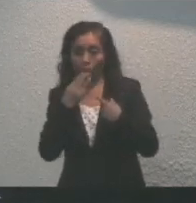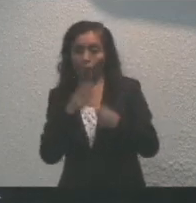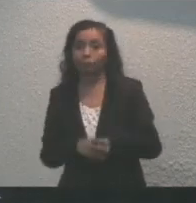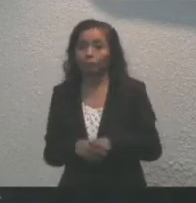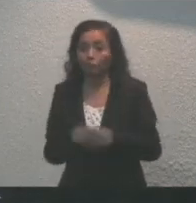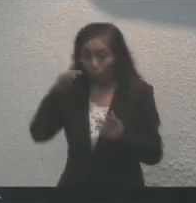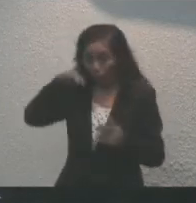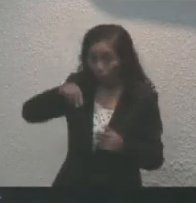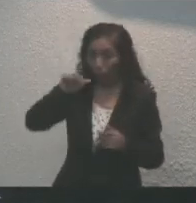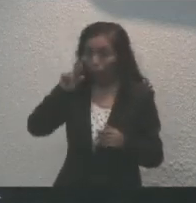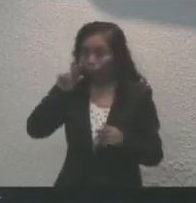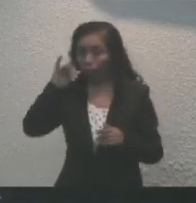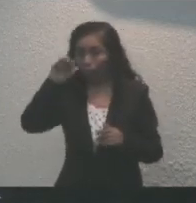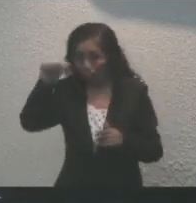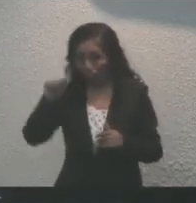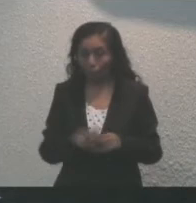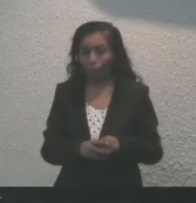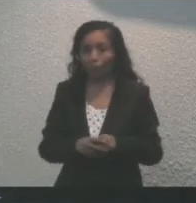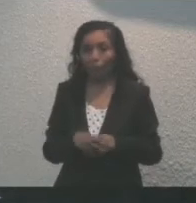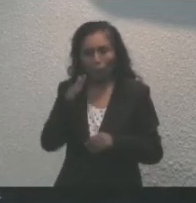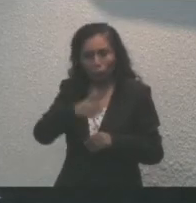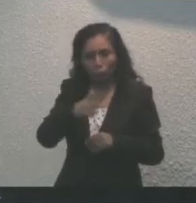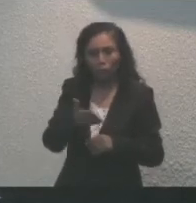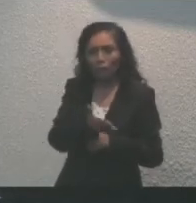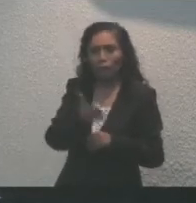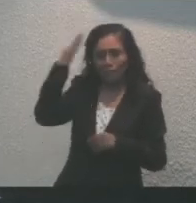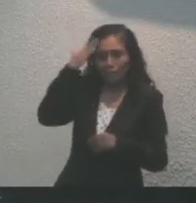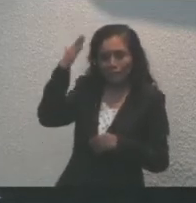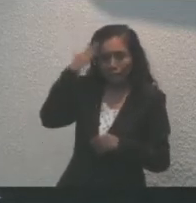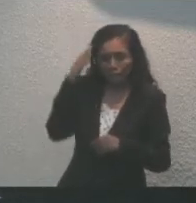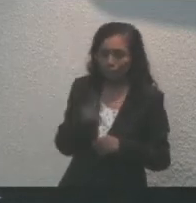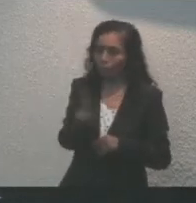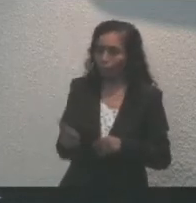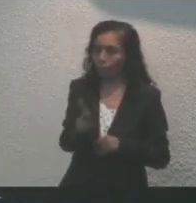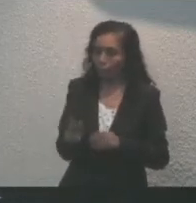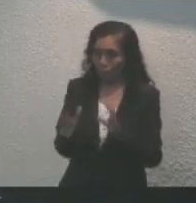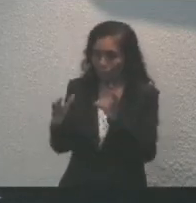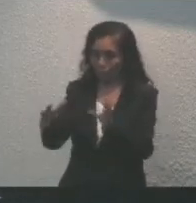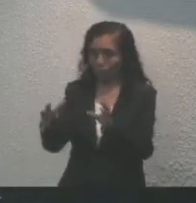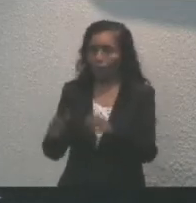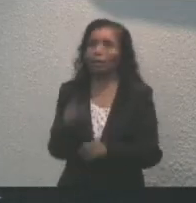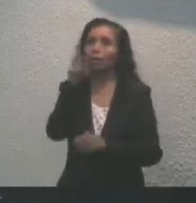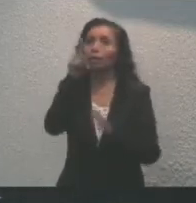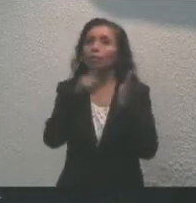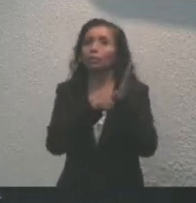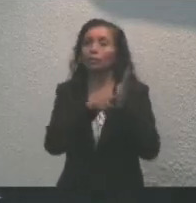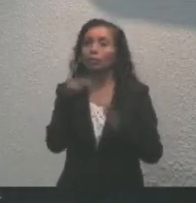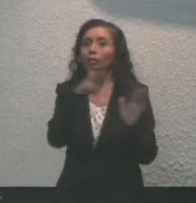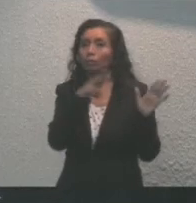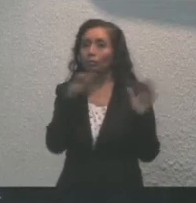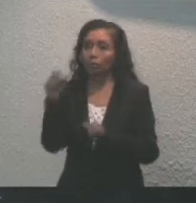María Huicaba se volvió líder de su población. en 1870